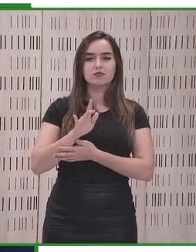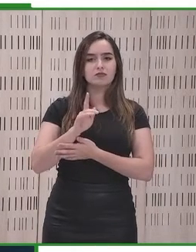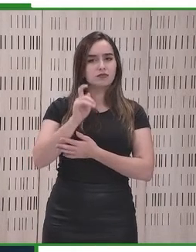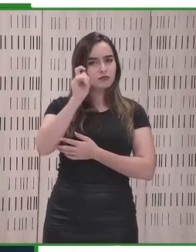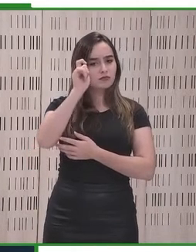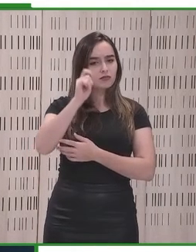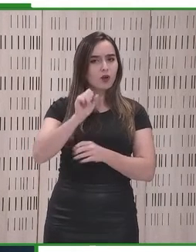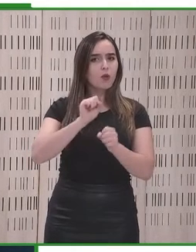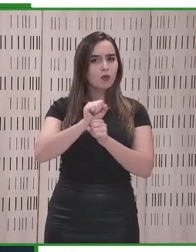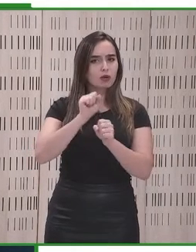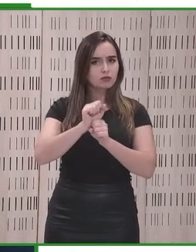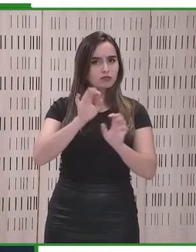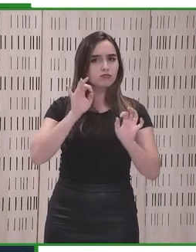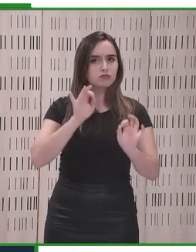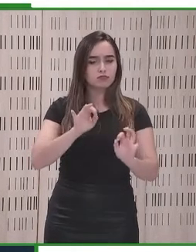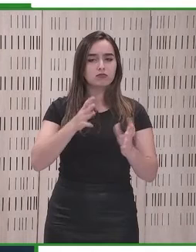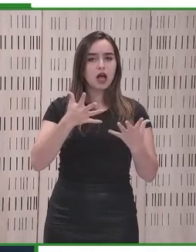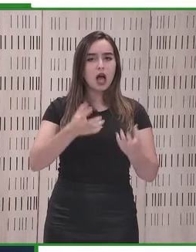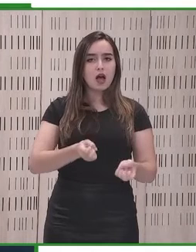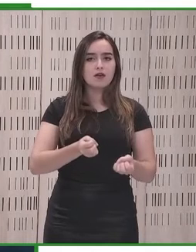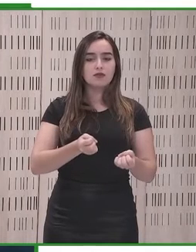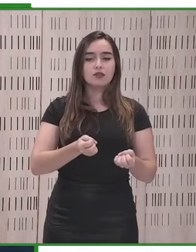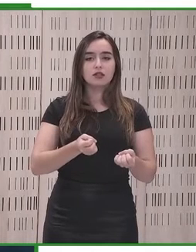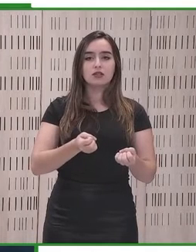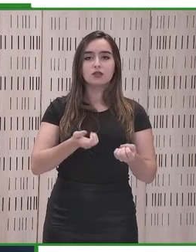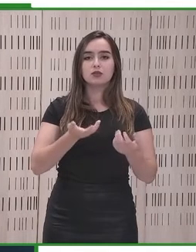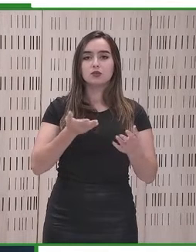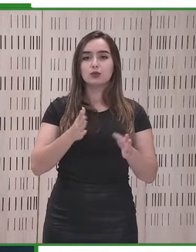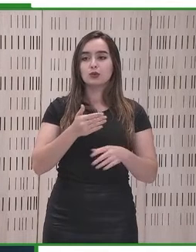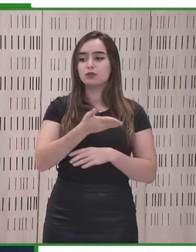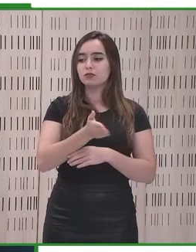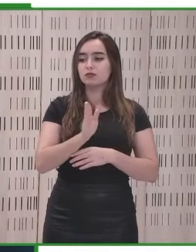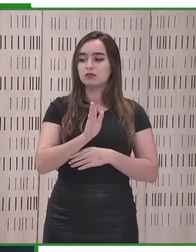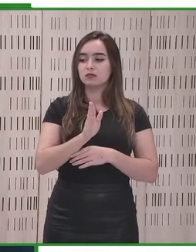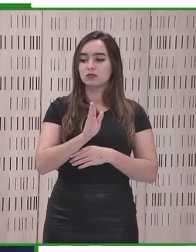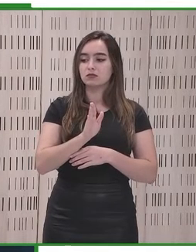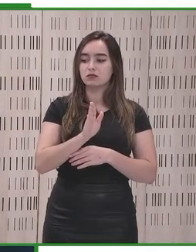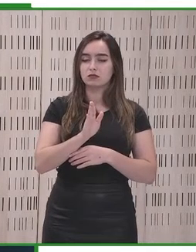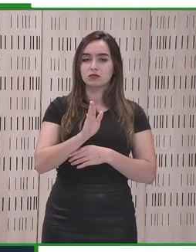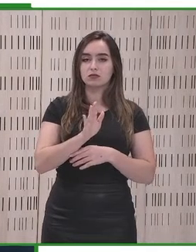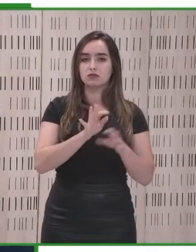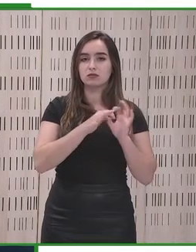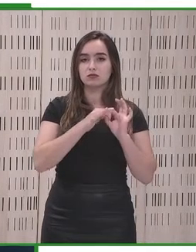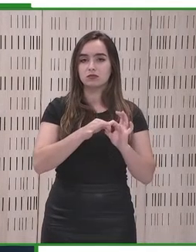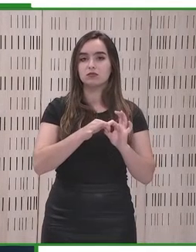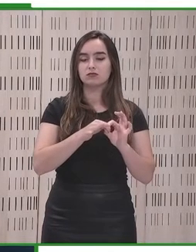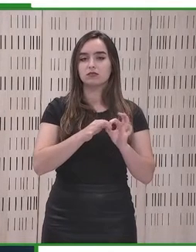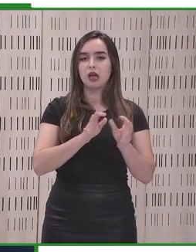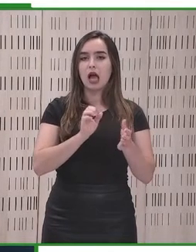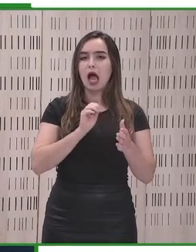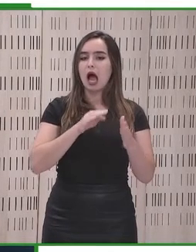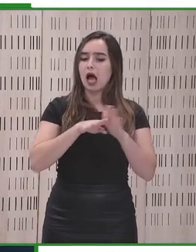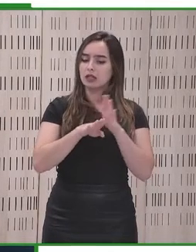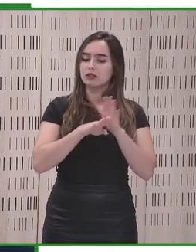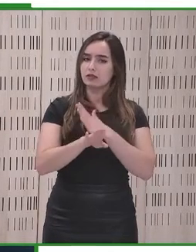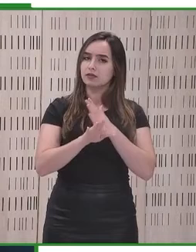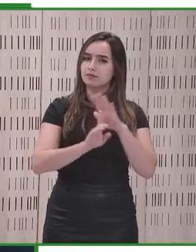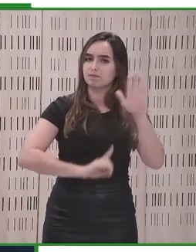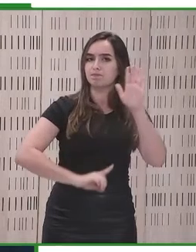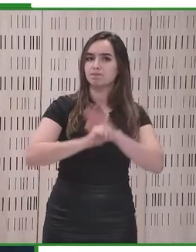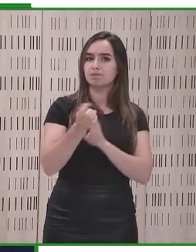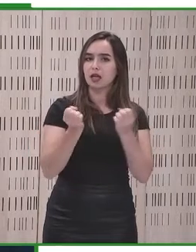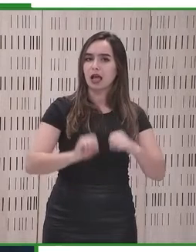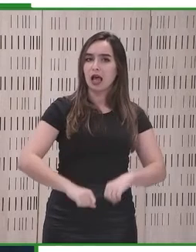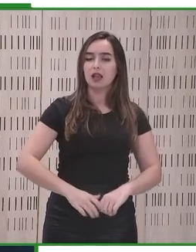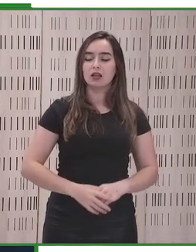y que se concede a aquellas asociaciones o ciudades que han realizado